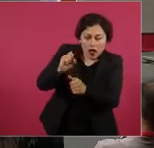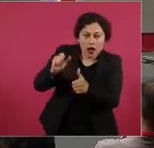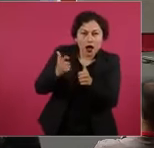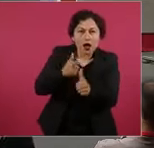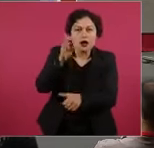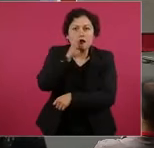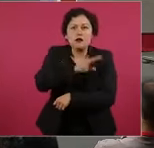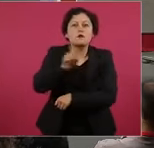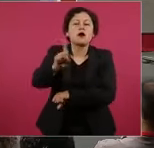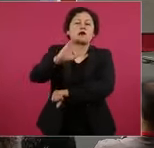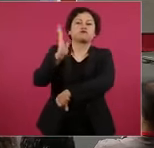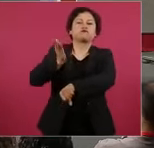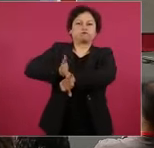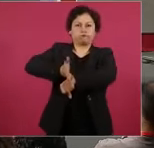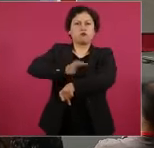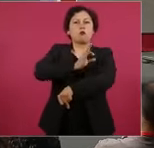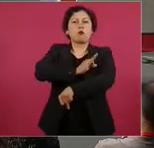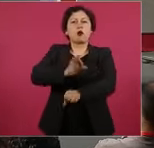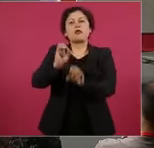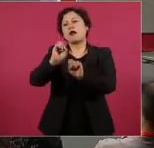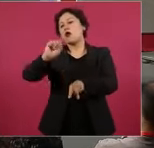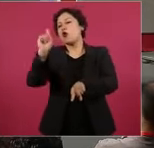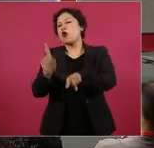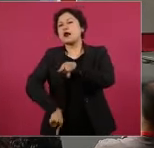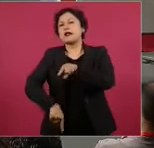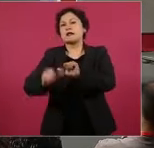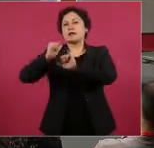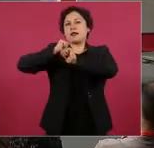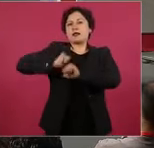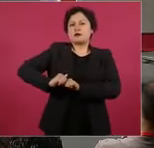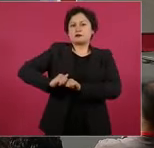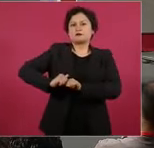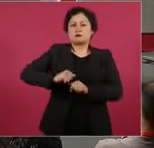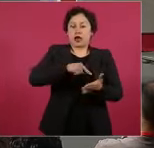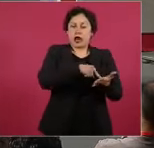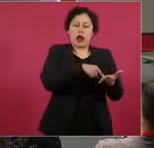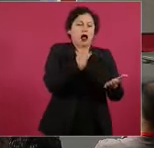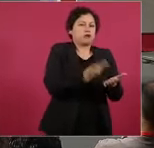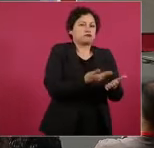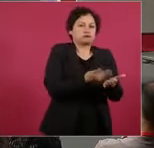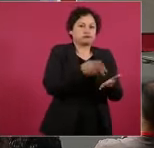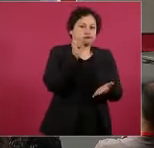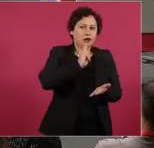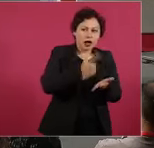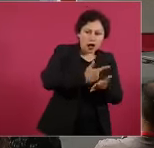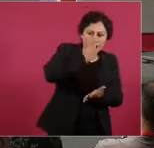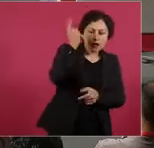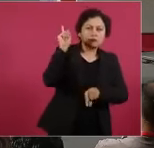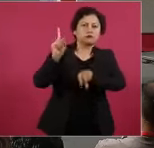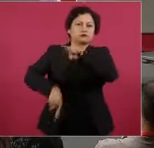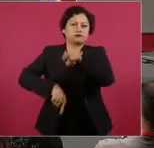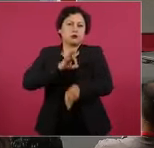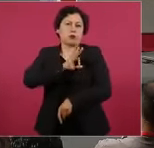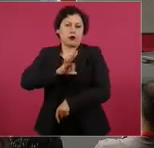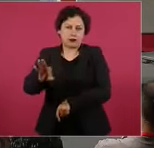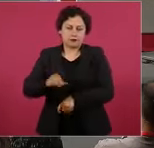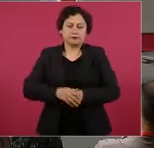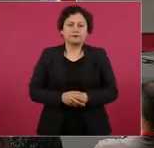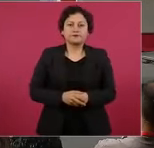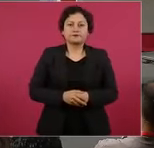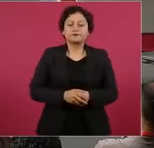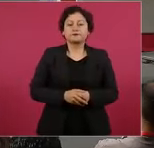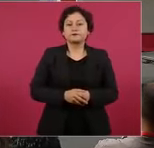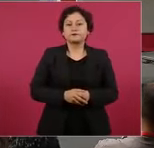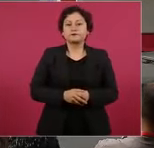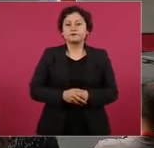la suspensión o la destitución cuando se demuestren fallas graves. Adelante. Por el otro